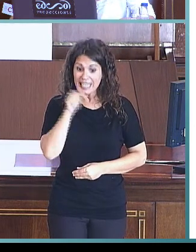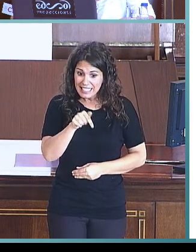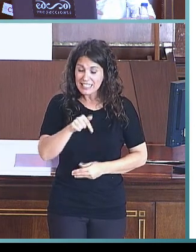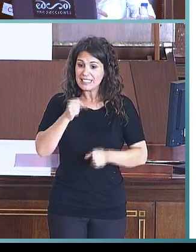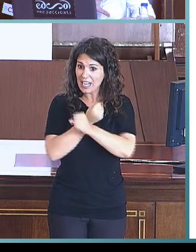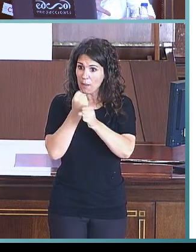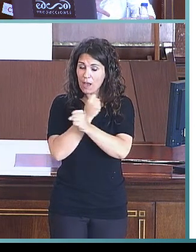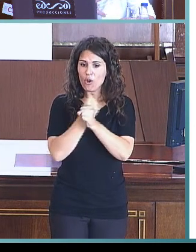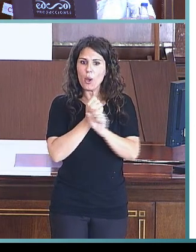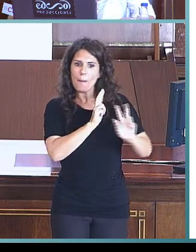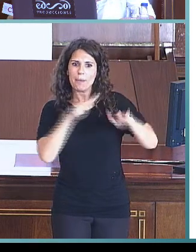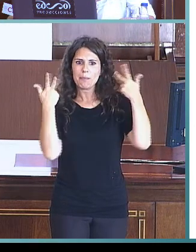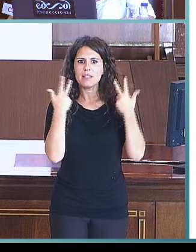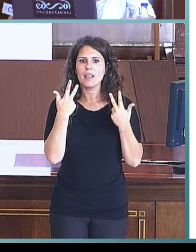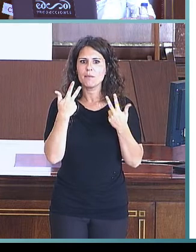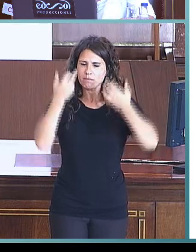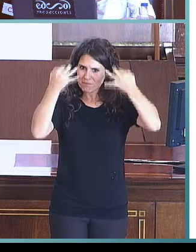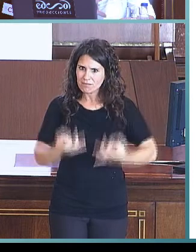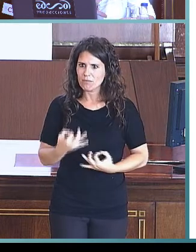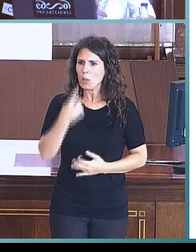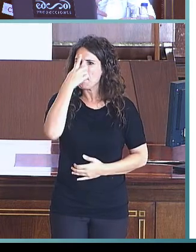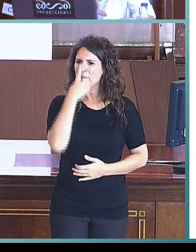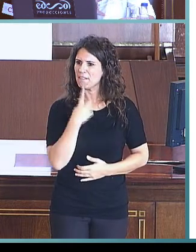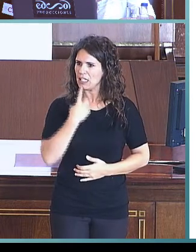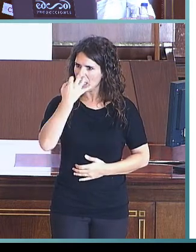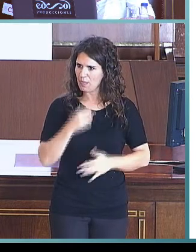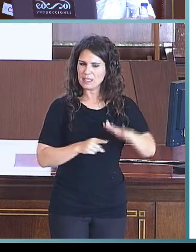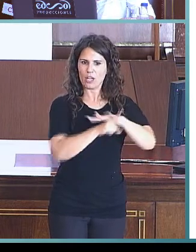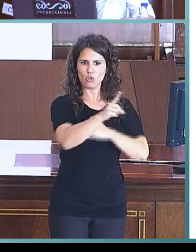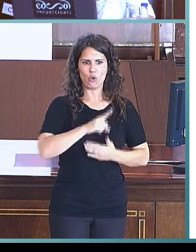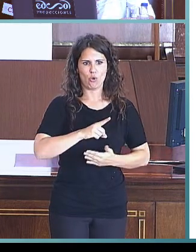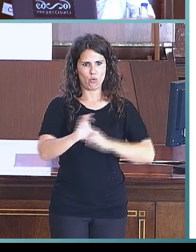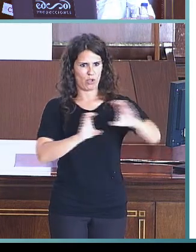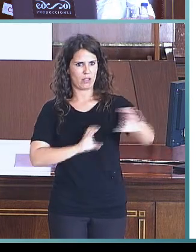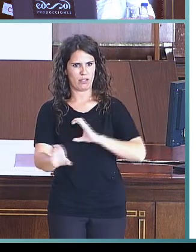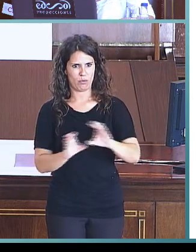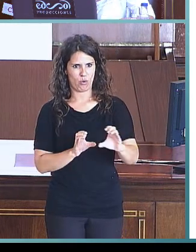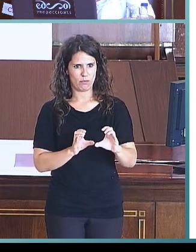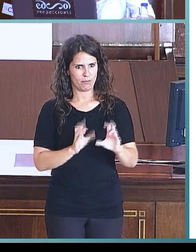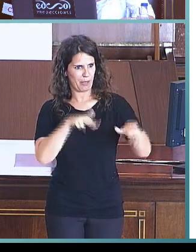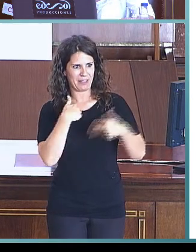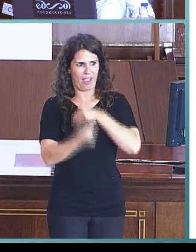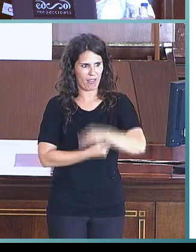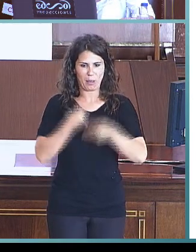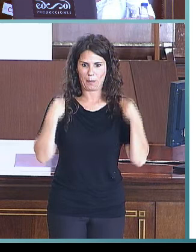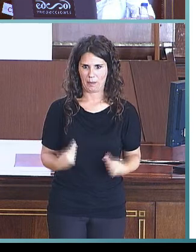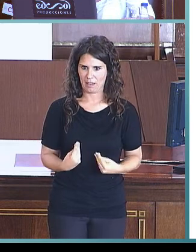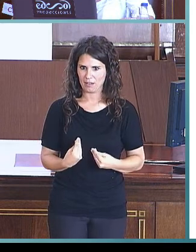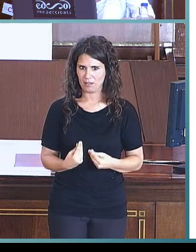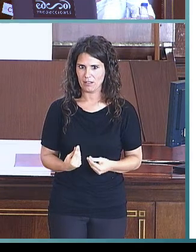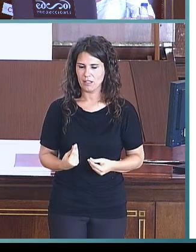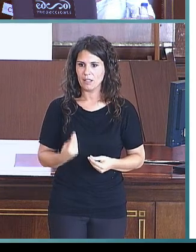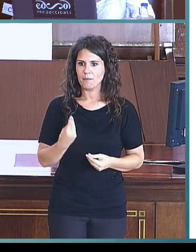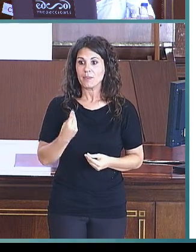perfil, nos permite establecer un perfil del desarrollo comunicativo de algunos de los componentes principales